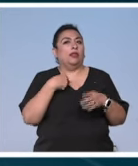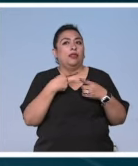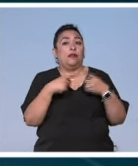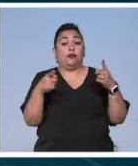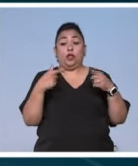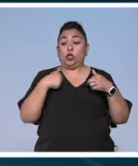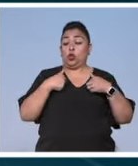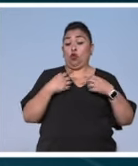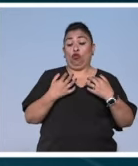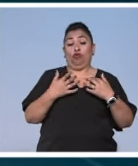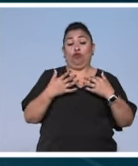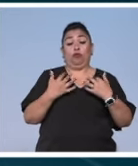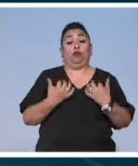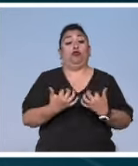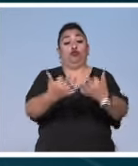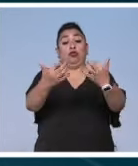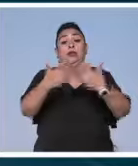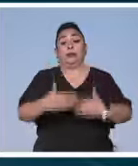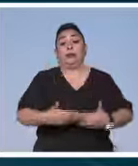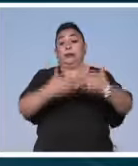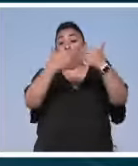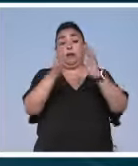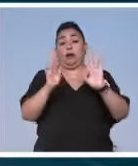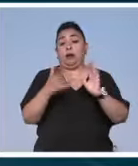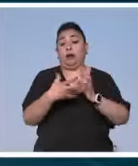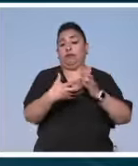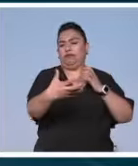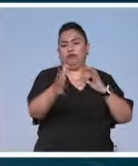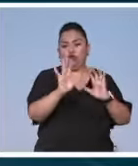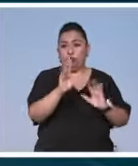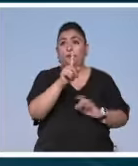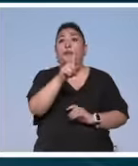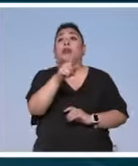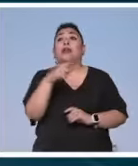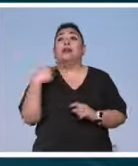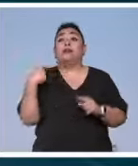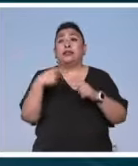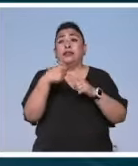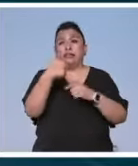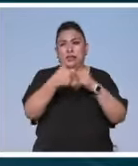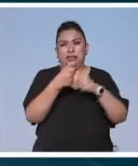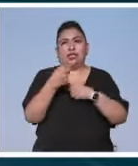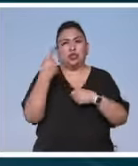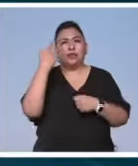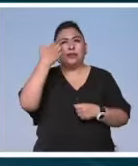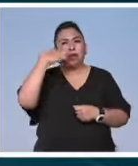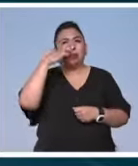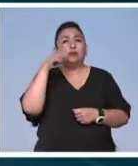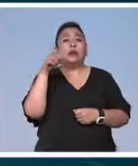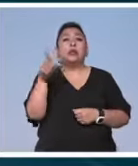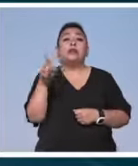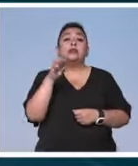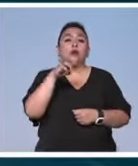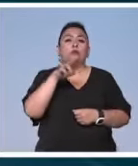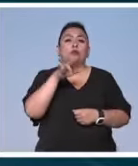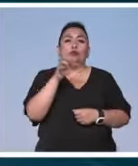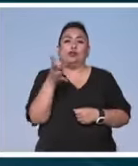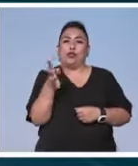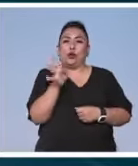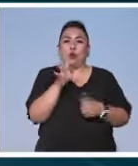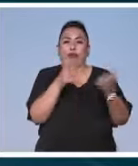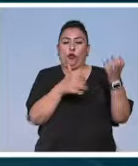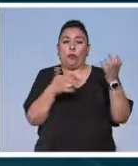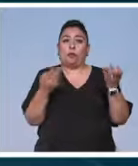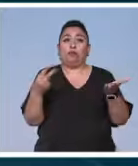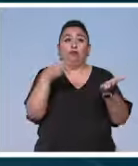el artista allá y el público acá. A lo largo de sus seis años de trayectoria Musas Ensamble de Arpa se